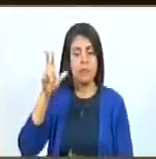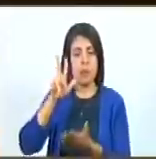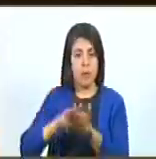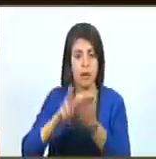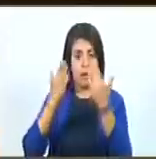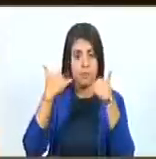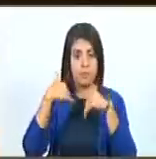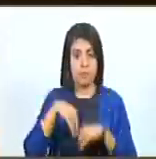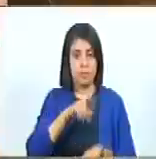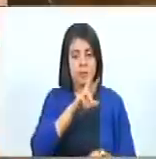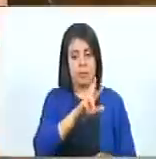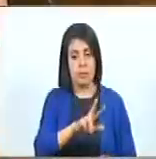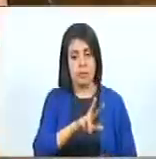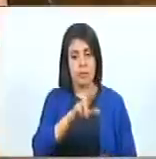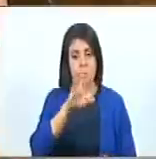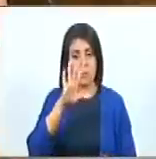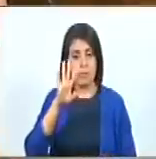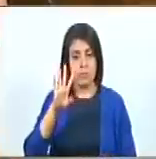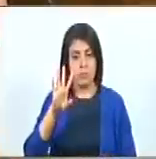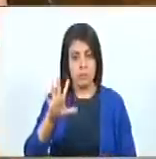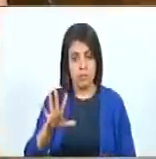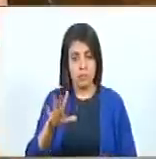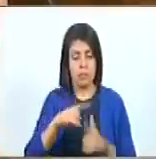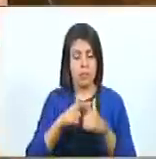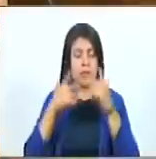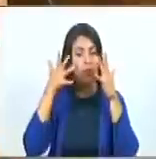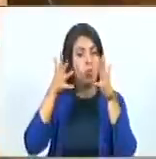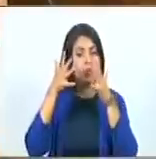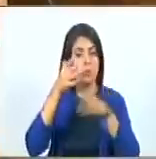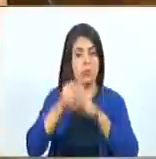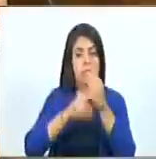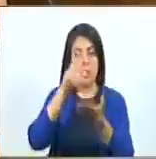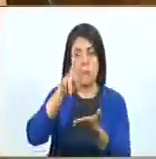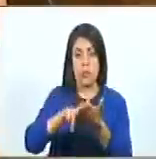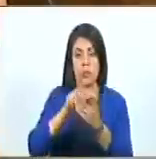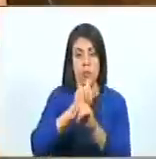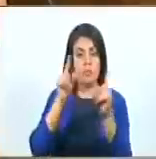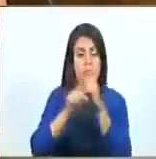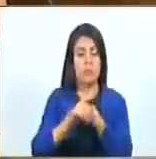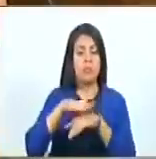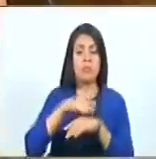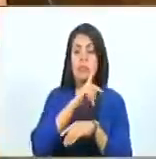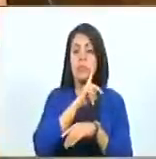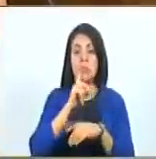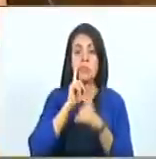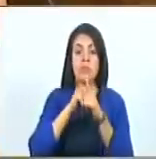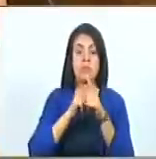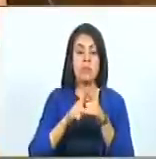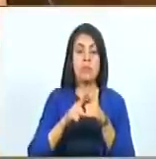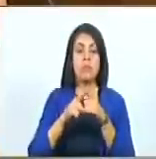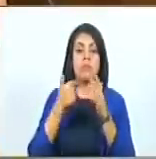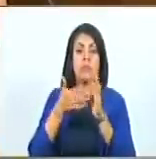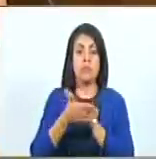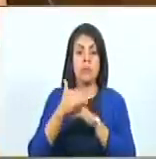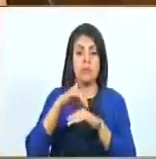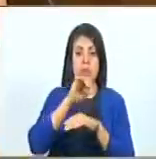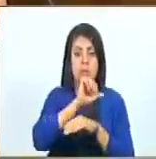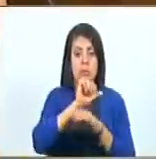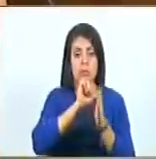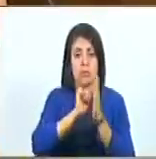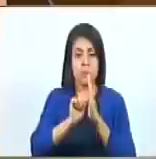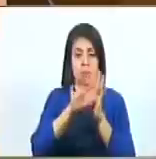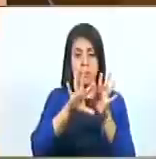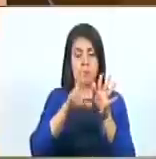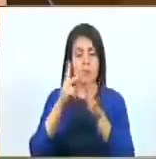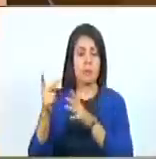Aprobado, siguiente. Trigésimo quinto, se sugiere aprobar con modificación la denominación del epígrafe del artículo 17,